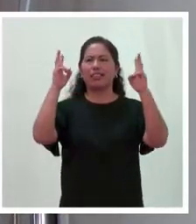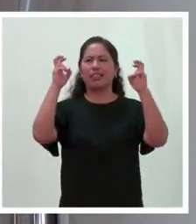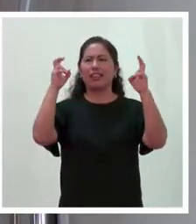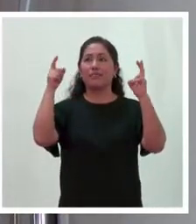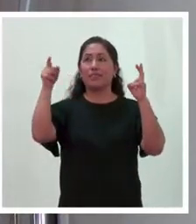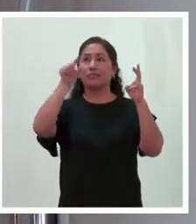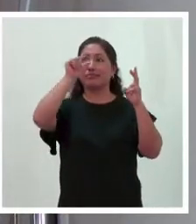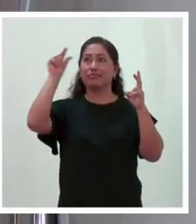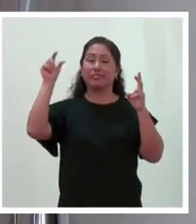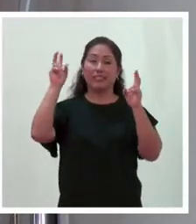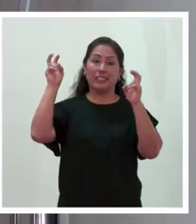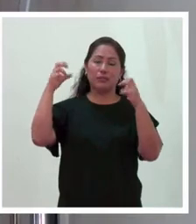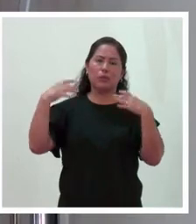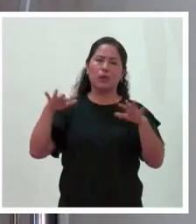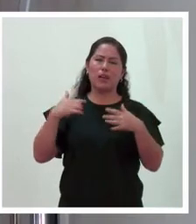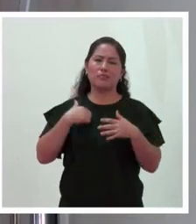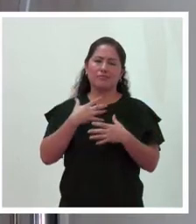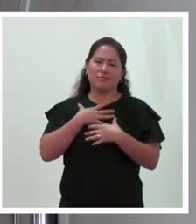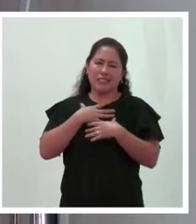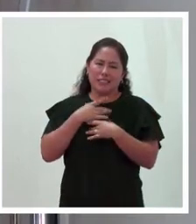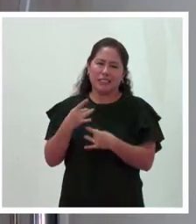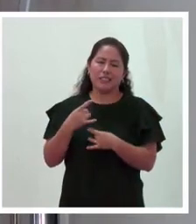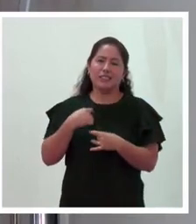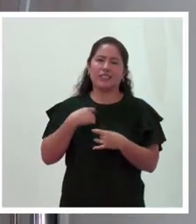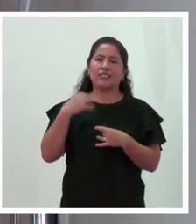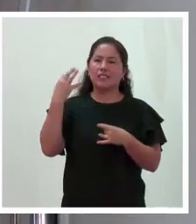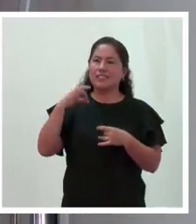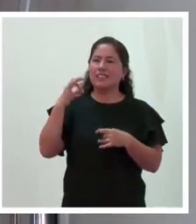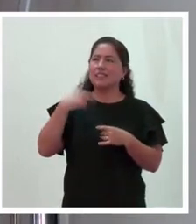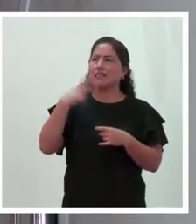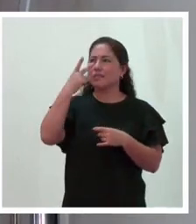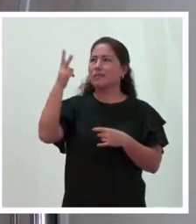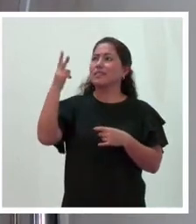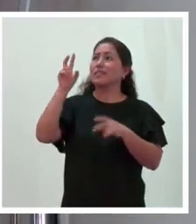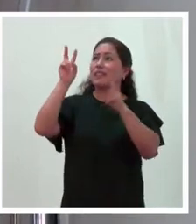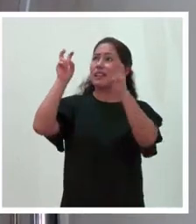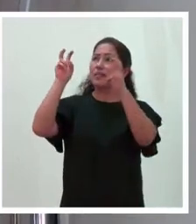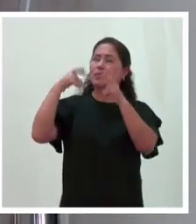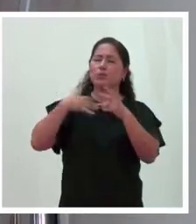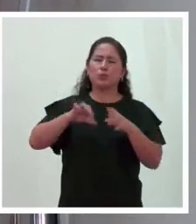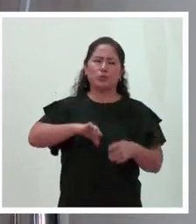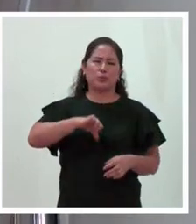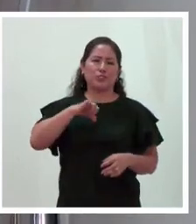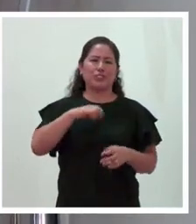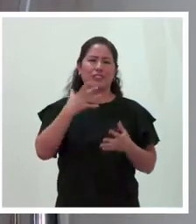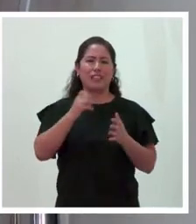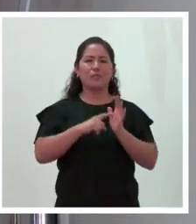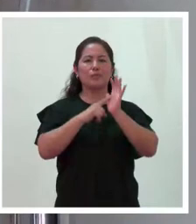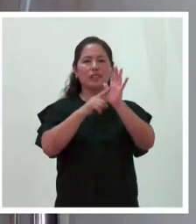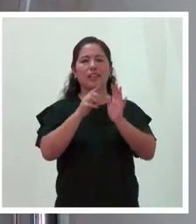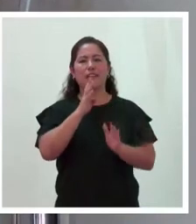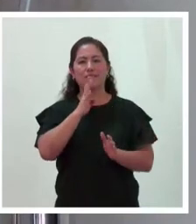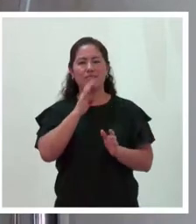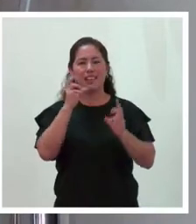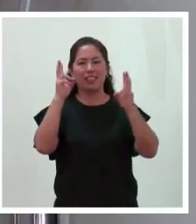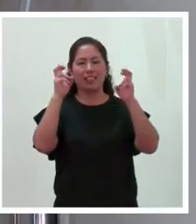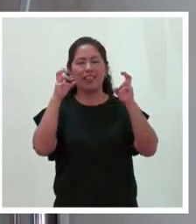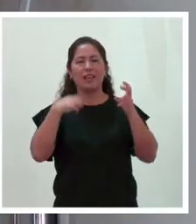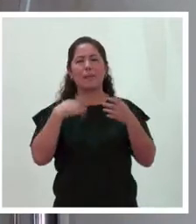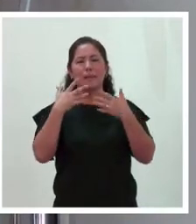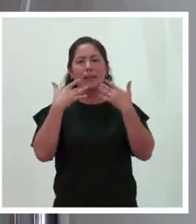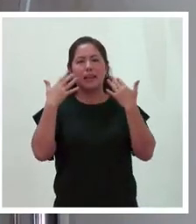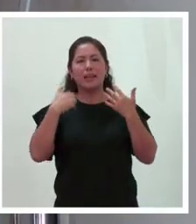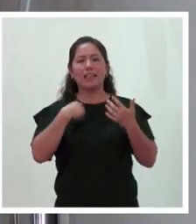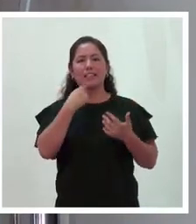tema que me apasiona, es un tema del cual yo estoy siempre muy orgullosa de conversar y de hablar. Me alegra, siguiendo lo que